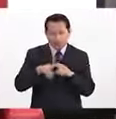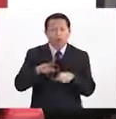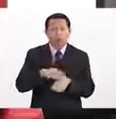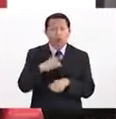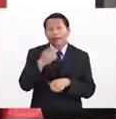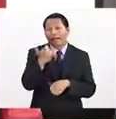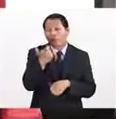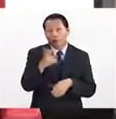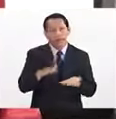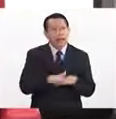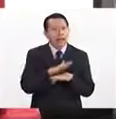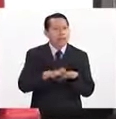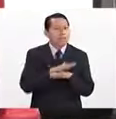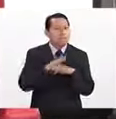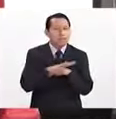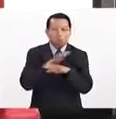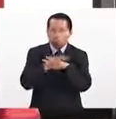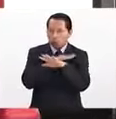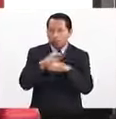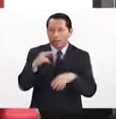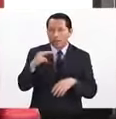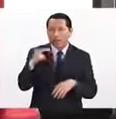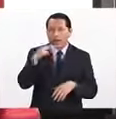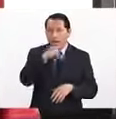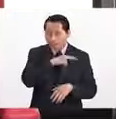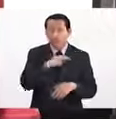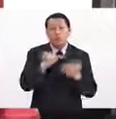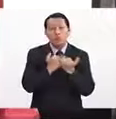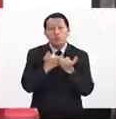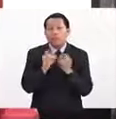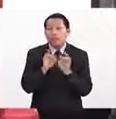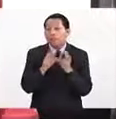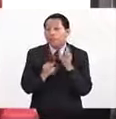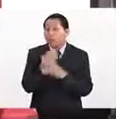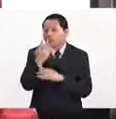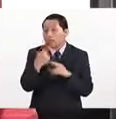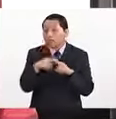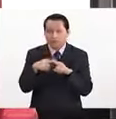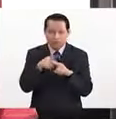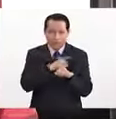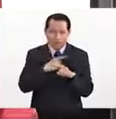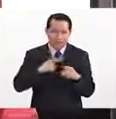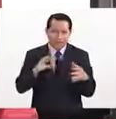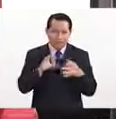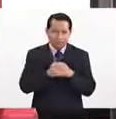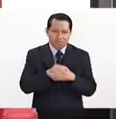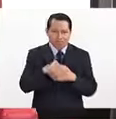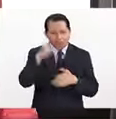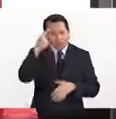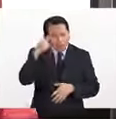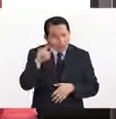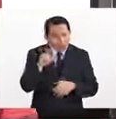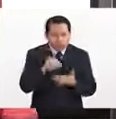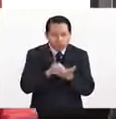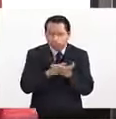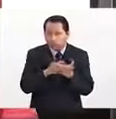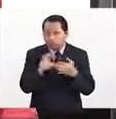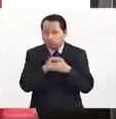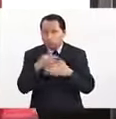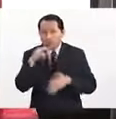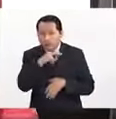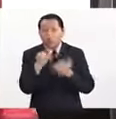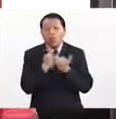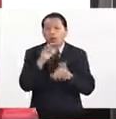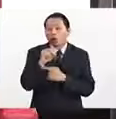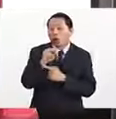rápida, los fenómenos económicos nos presentan nuevos retos, entonces habría que adecuarlos de manera rápida. También el